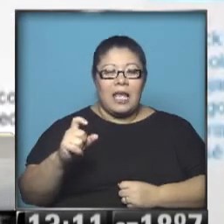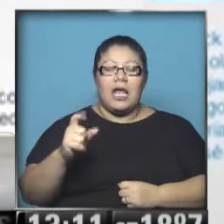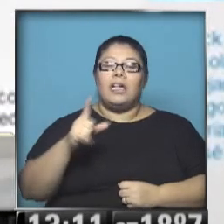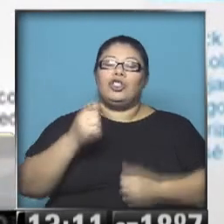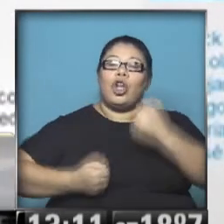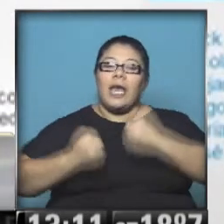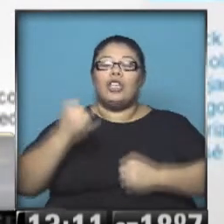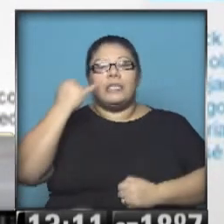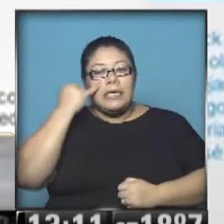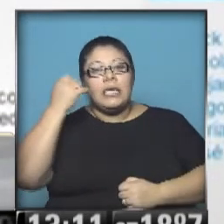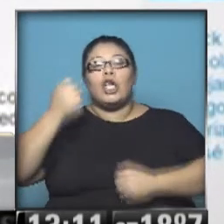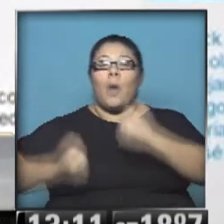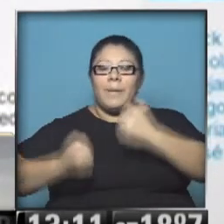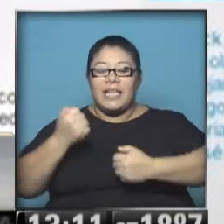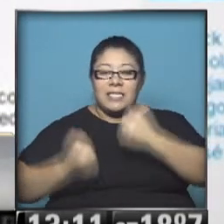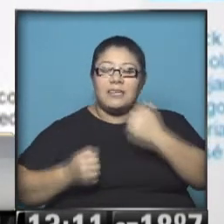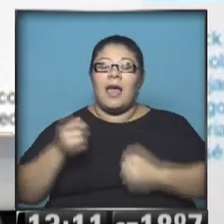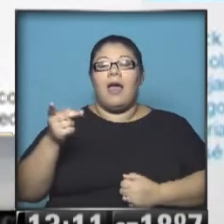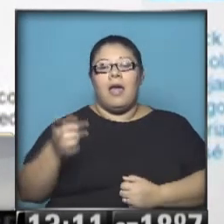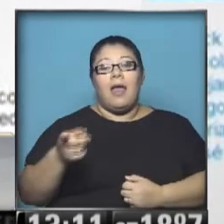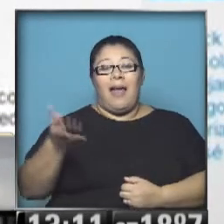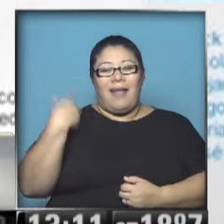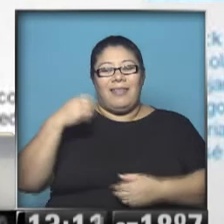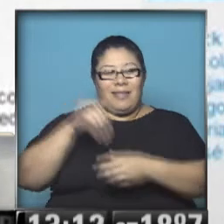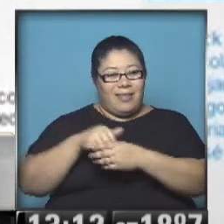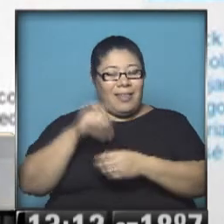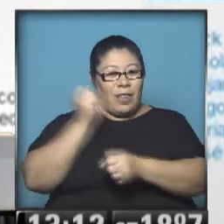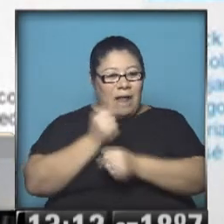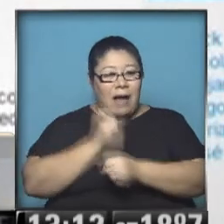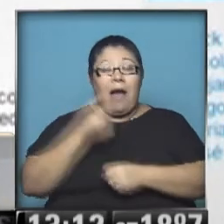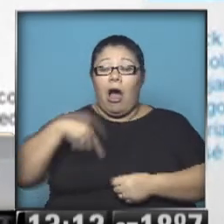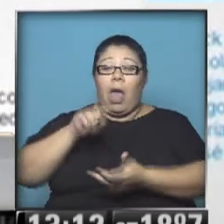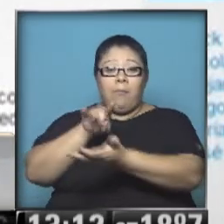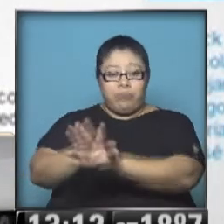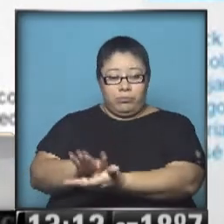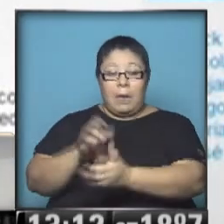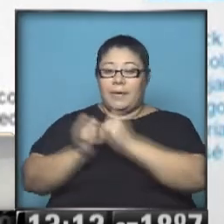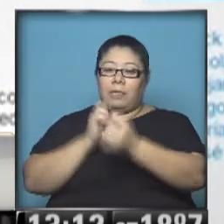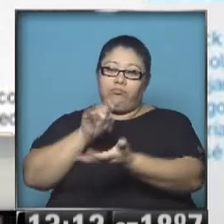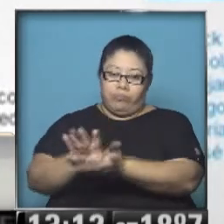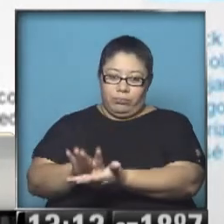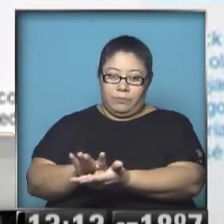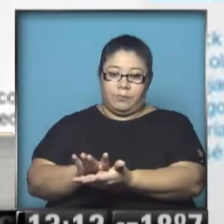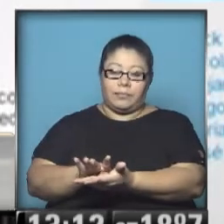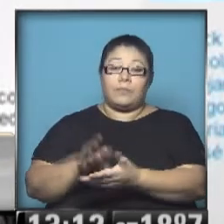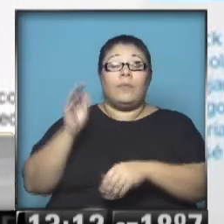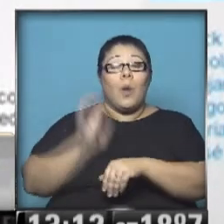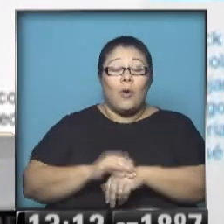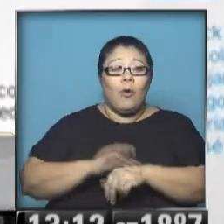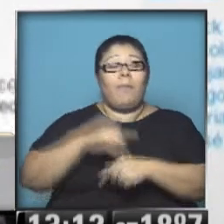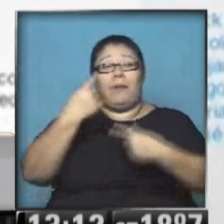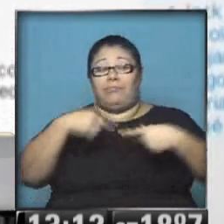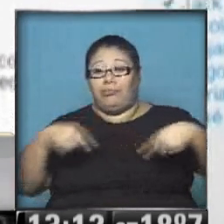suceda. Y como decíamos, cuando estás en la buena son todos amigos, cuando estás en la mala y sobre todo con estos ilícitos que pueden